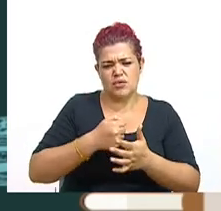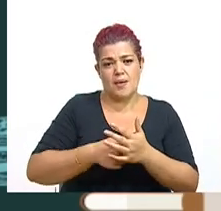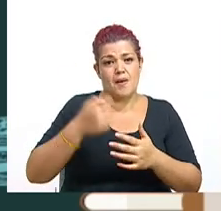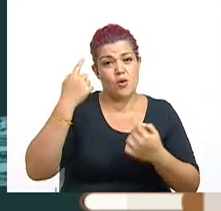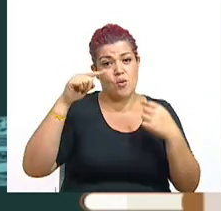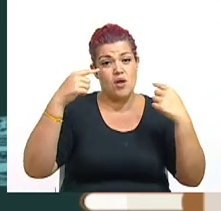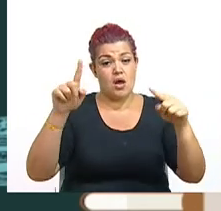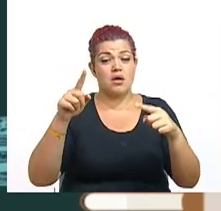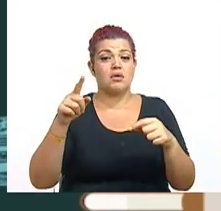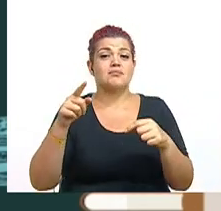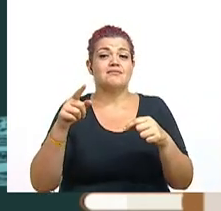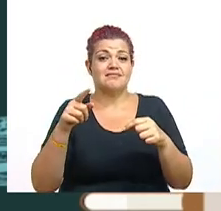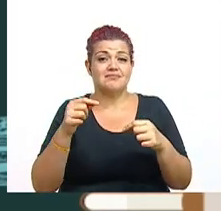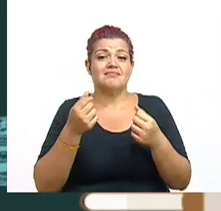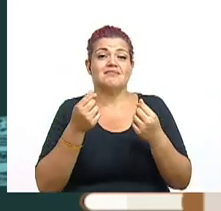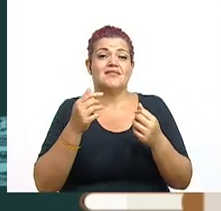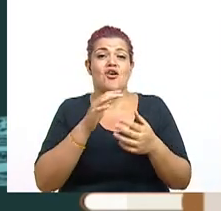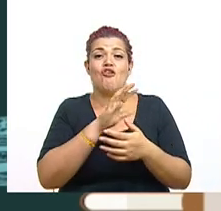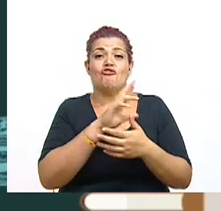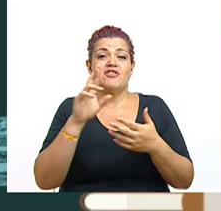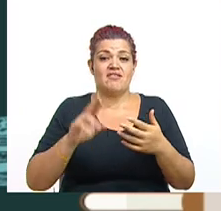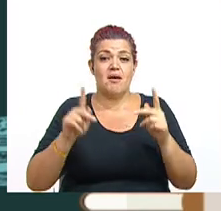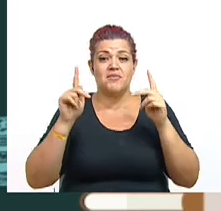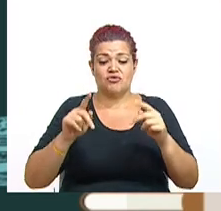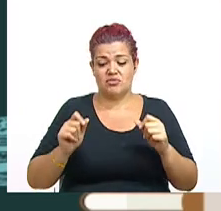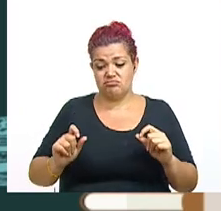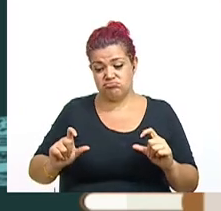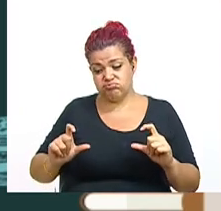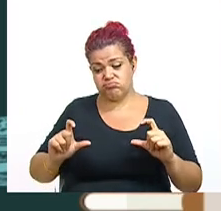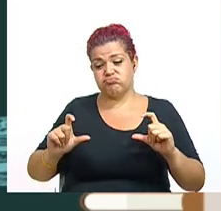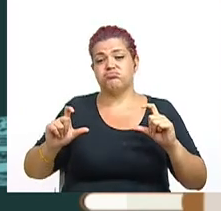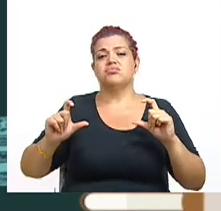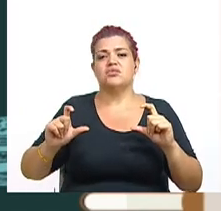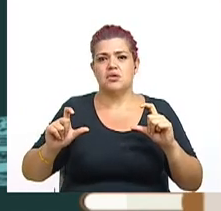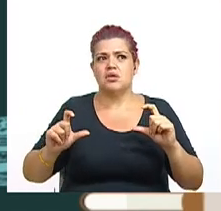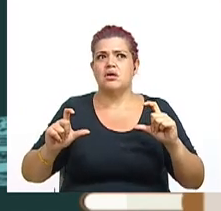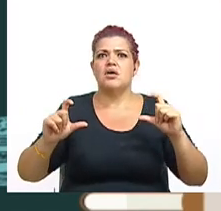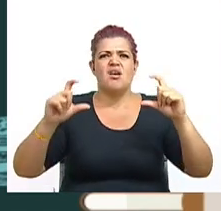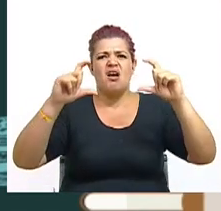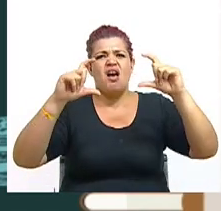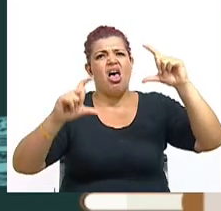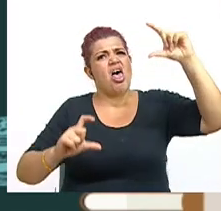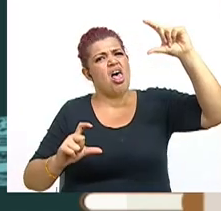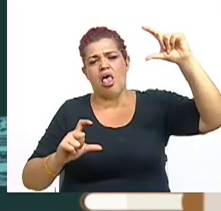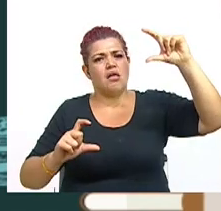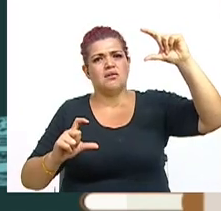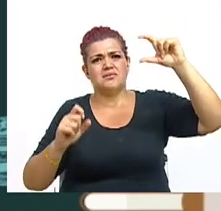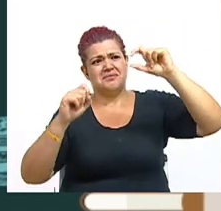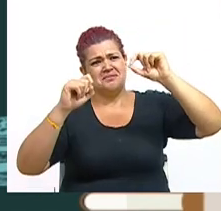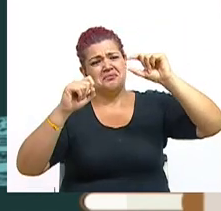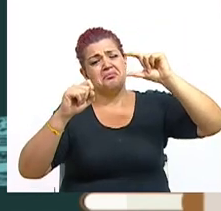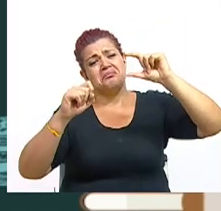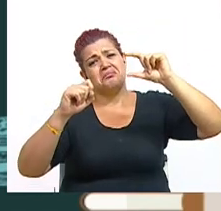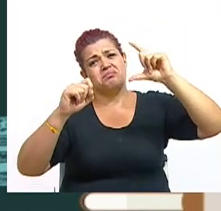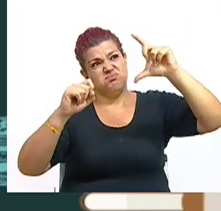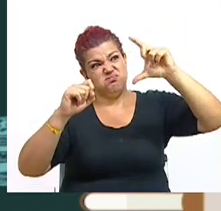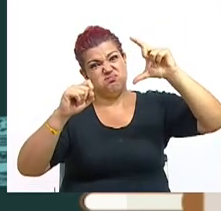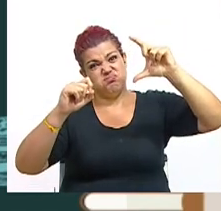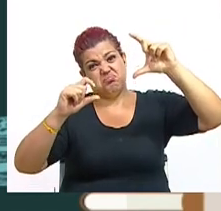día más próspera, sí, pero también cada vez más justa y asegure el futuro de la patria.